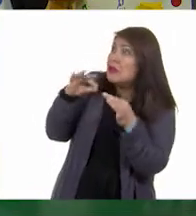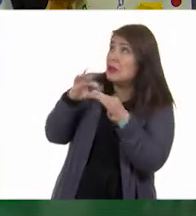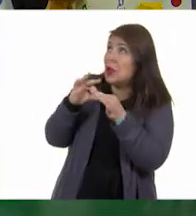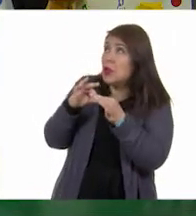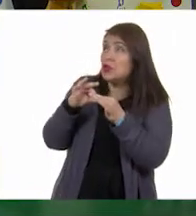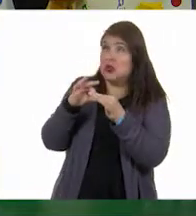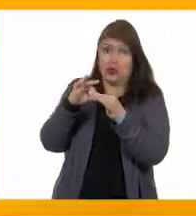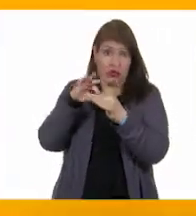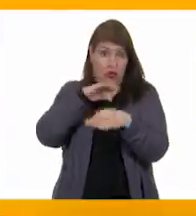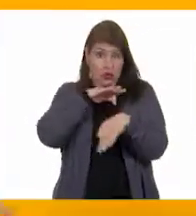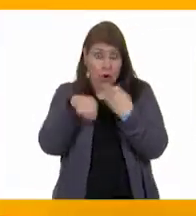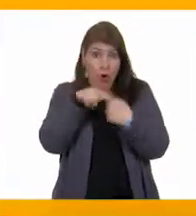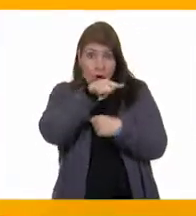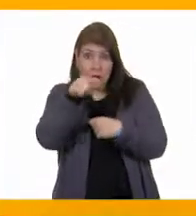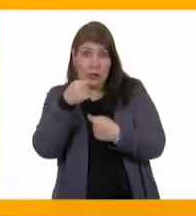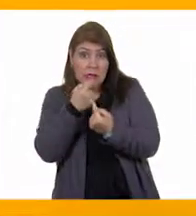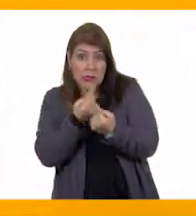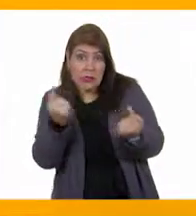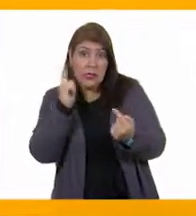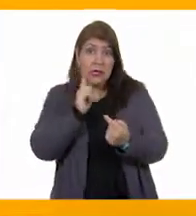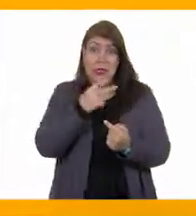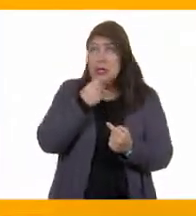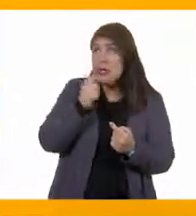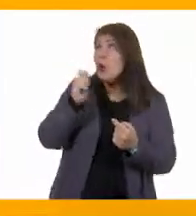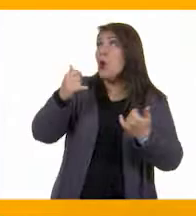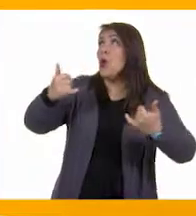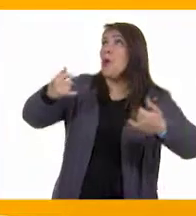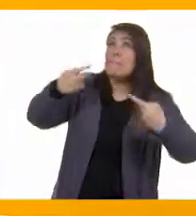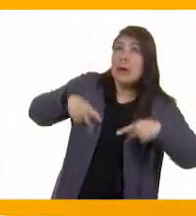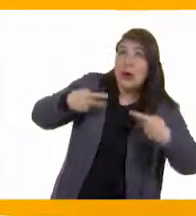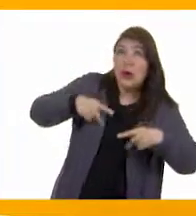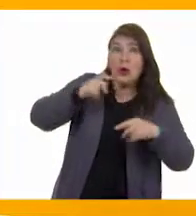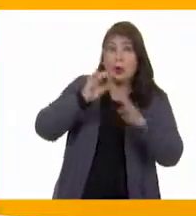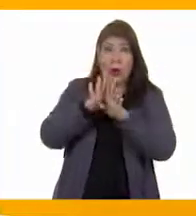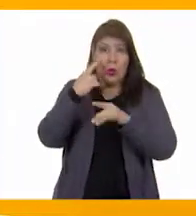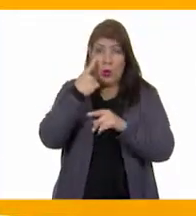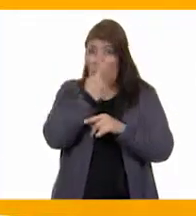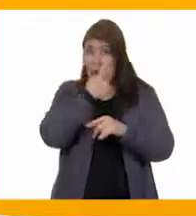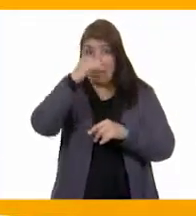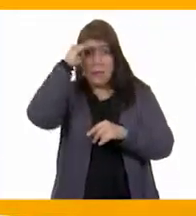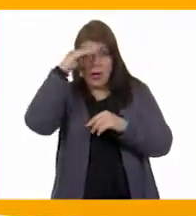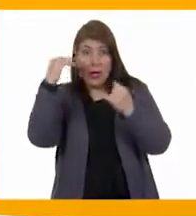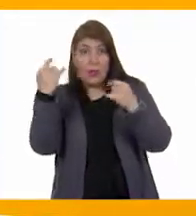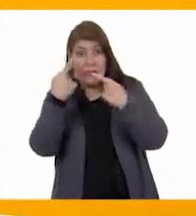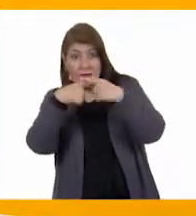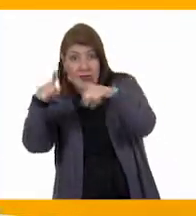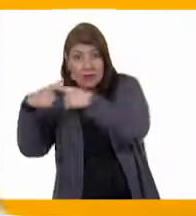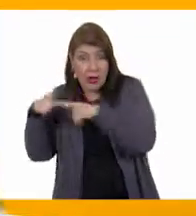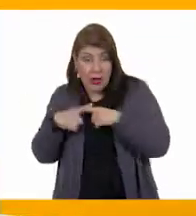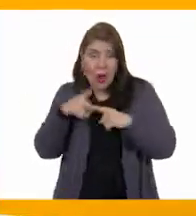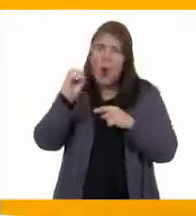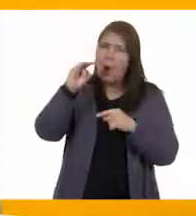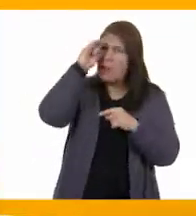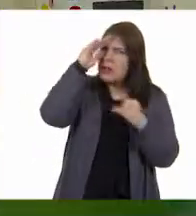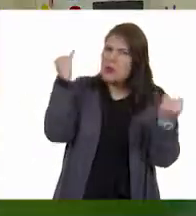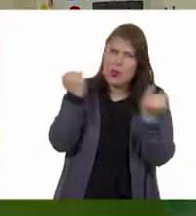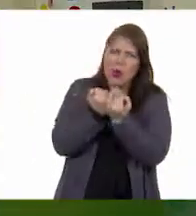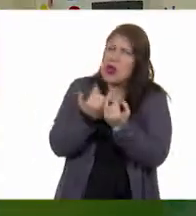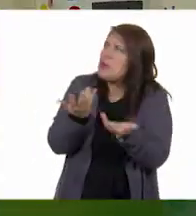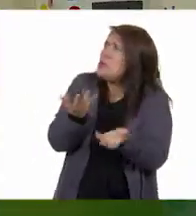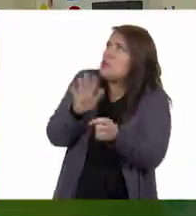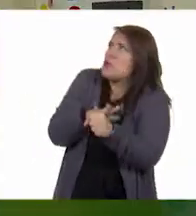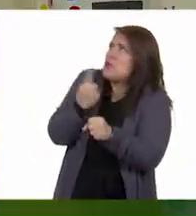todas y todos pensamos distinto? ¿O es que tenemos que pensar igual porque ese tema